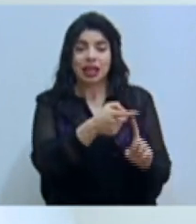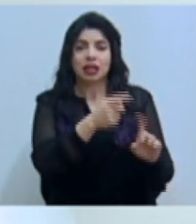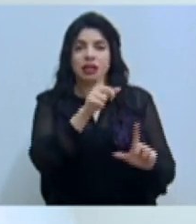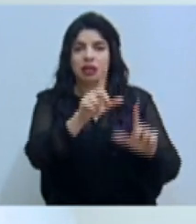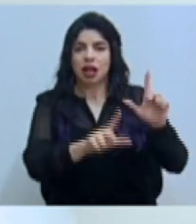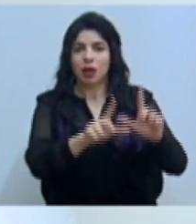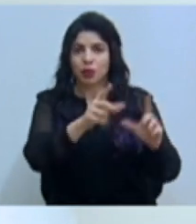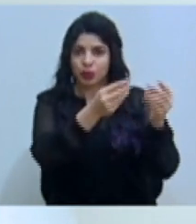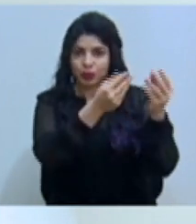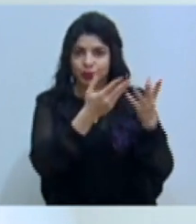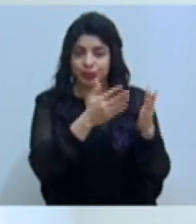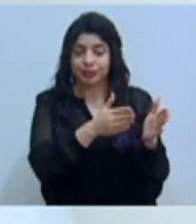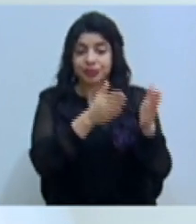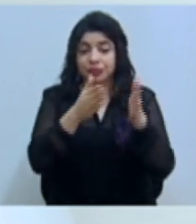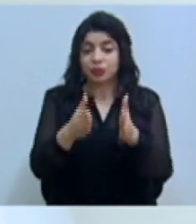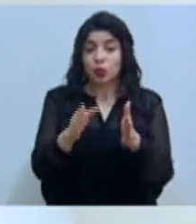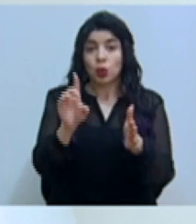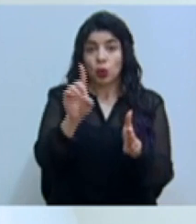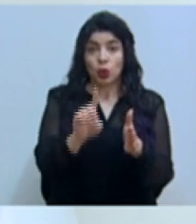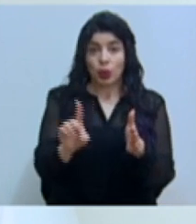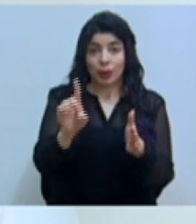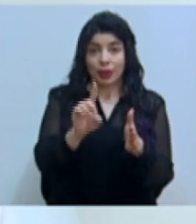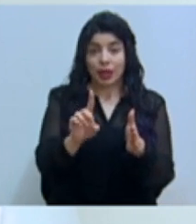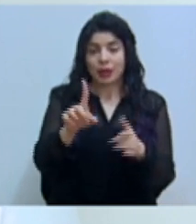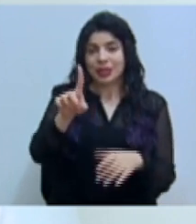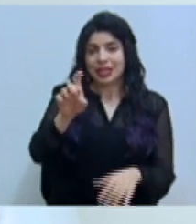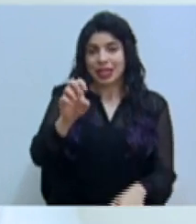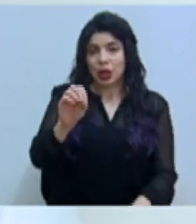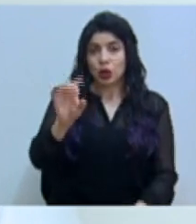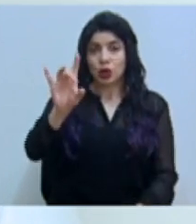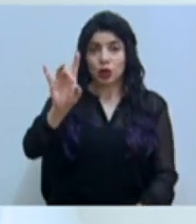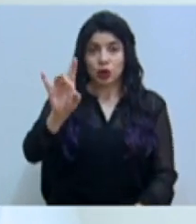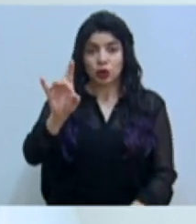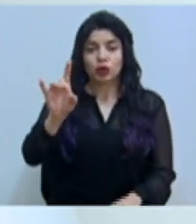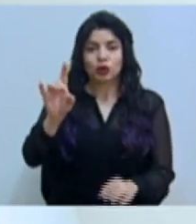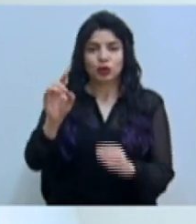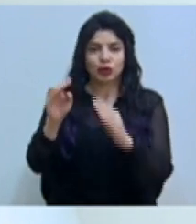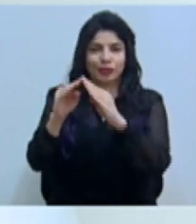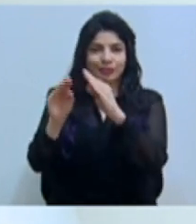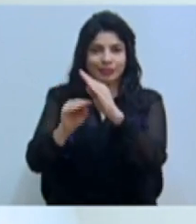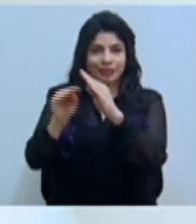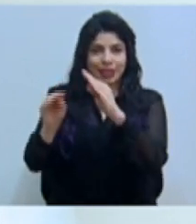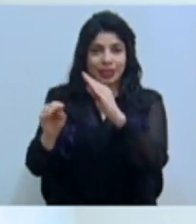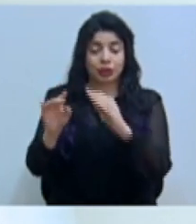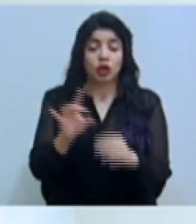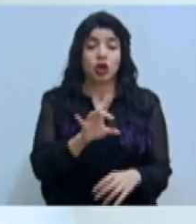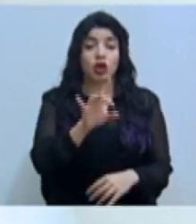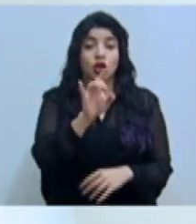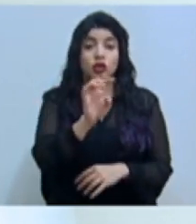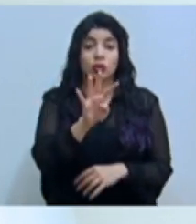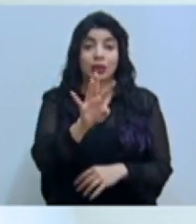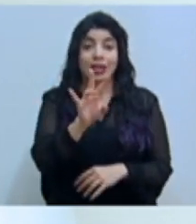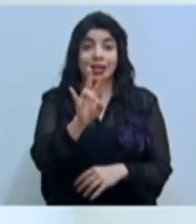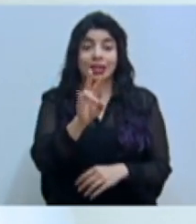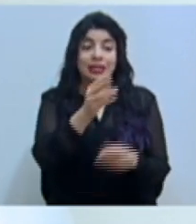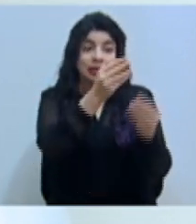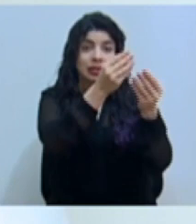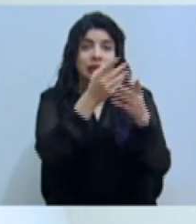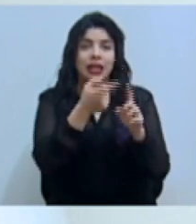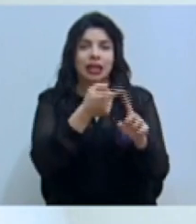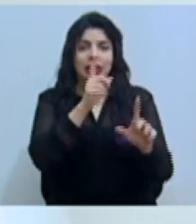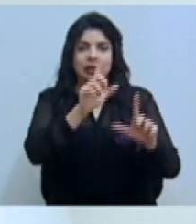laboratorio. En el caso del domingo, 108 son por nexo y 847 son por